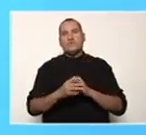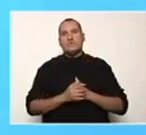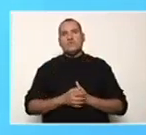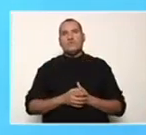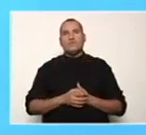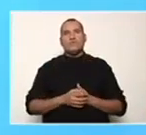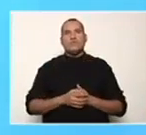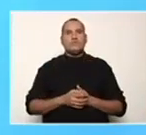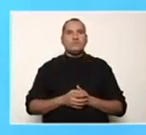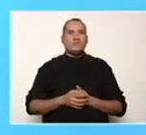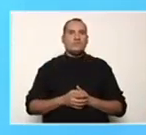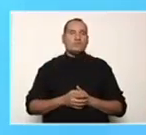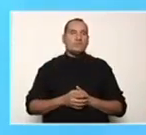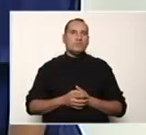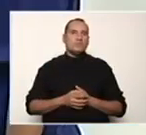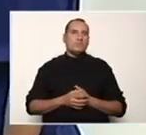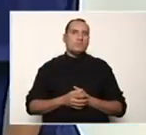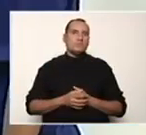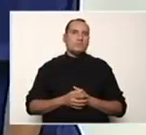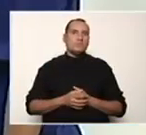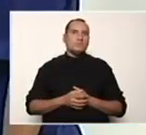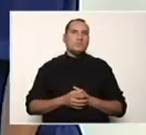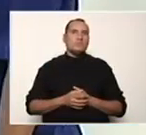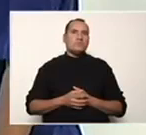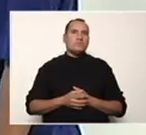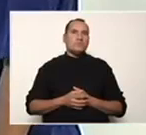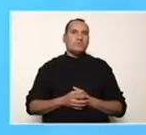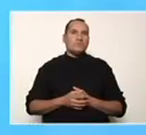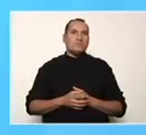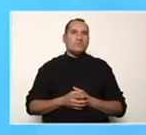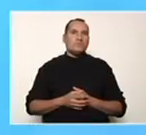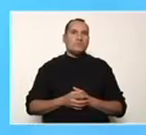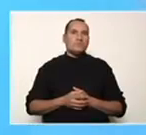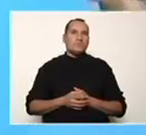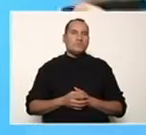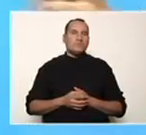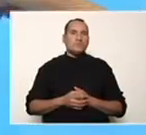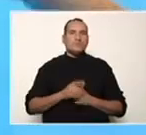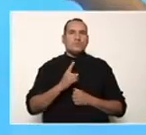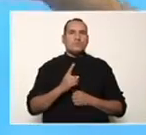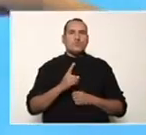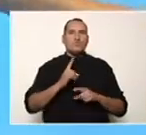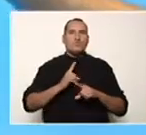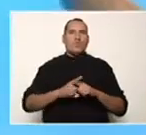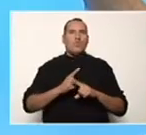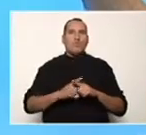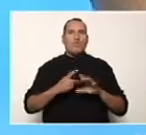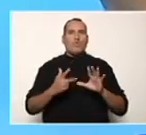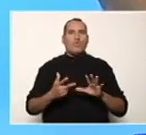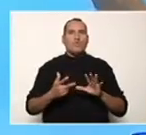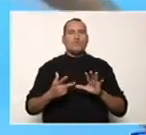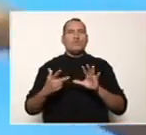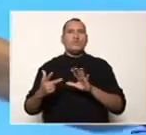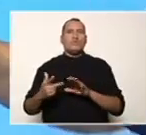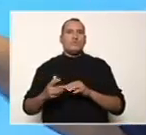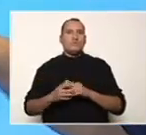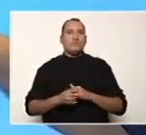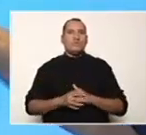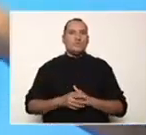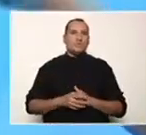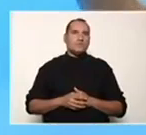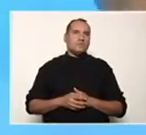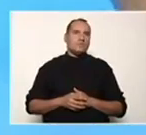a decir 1 por 8 da 8, pero 1 más 8